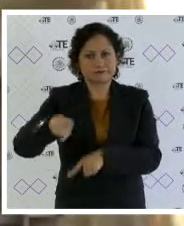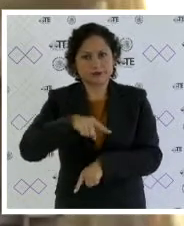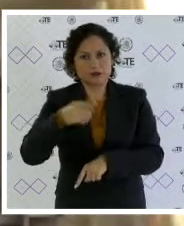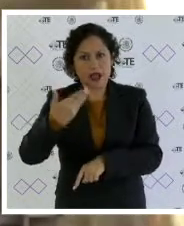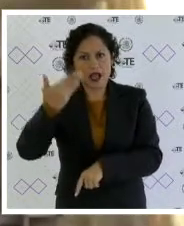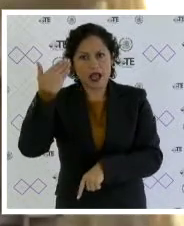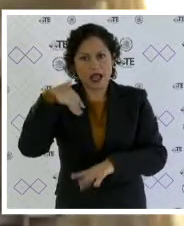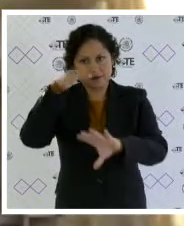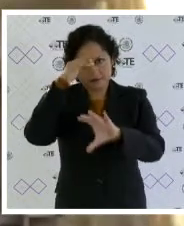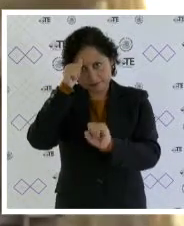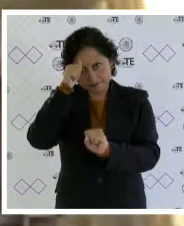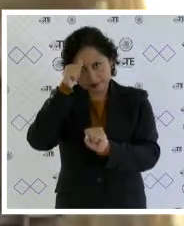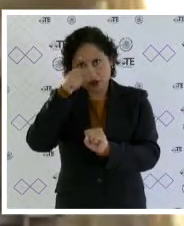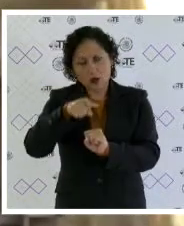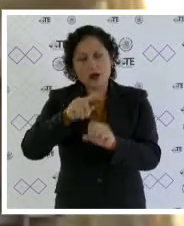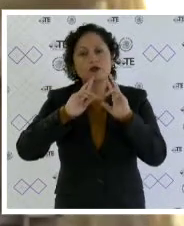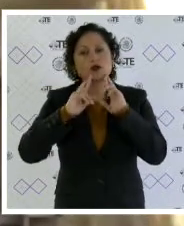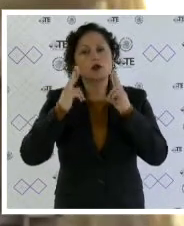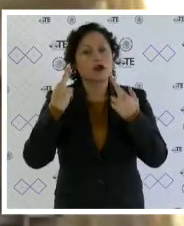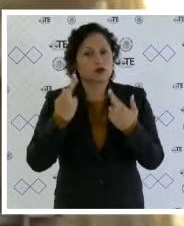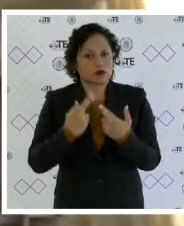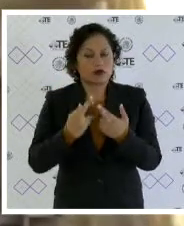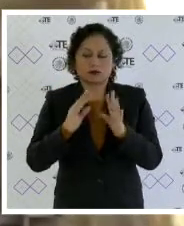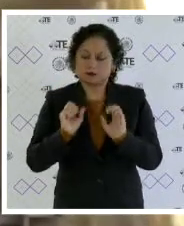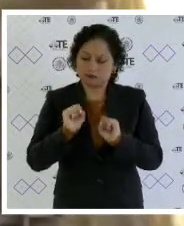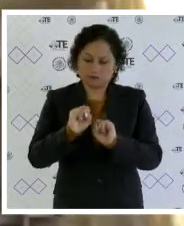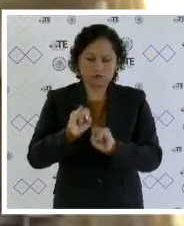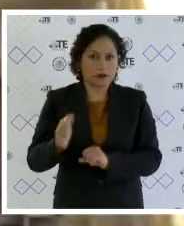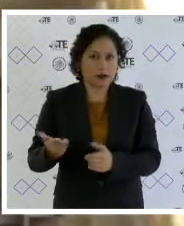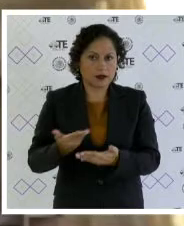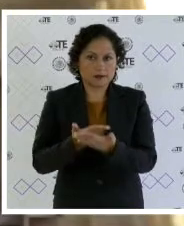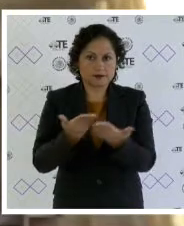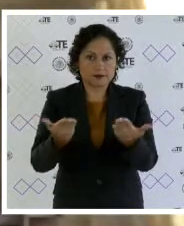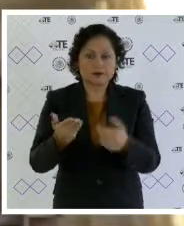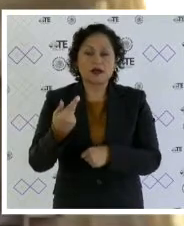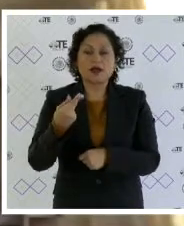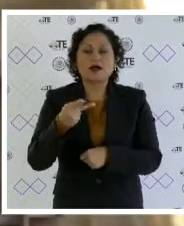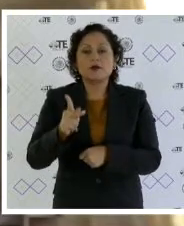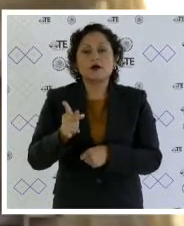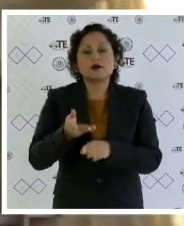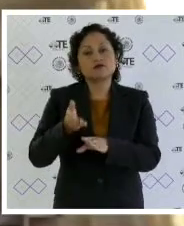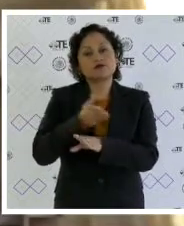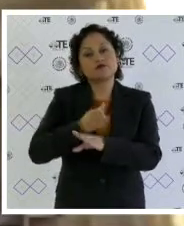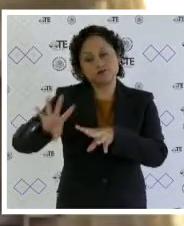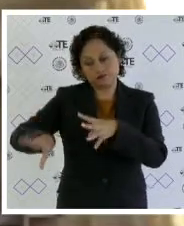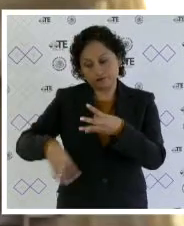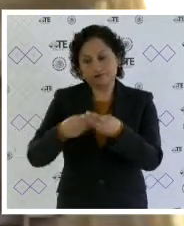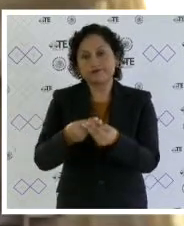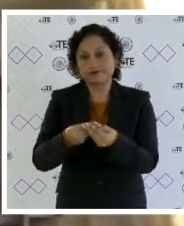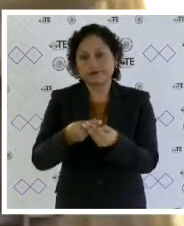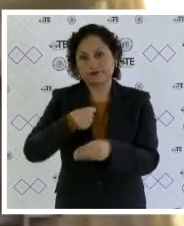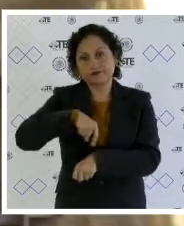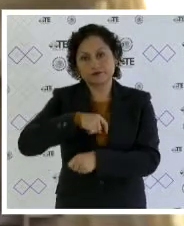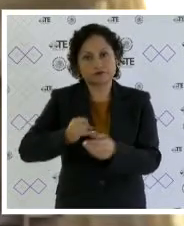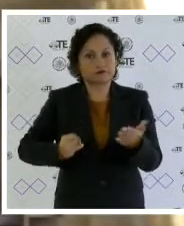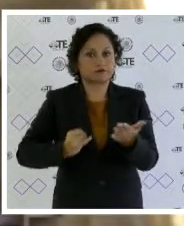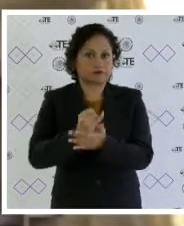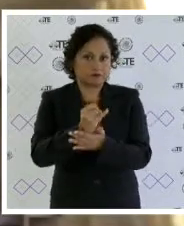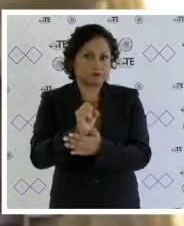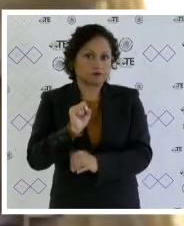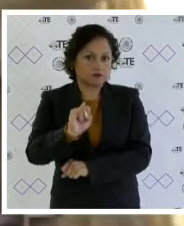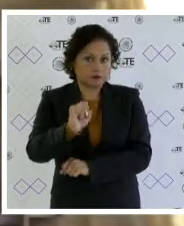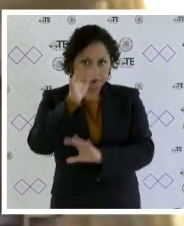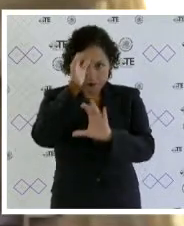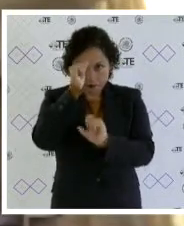estado estipulando en sesiones privadas anteriores y dada la similitud de los asuntos que se acumulan pues se determinó que la magistrada Chávez así como